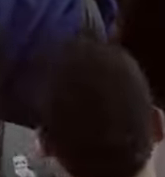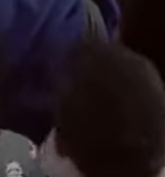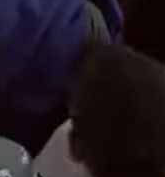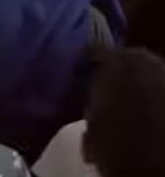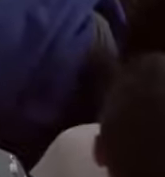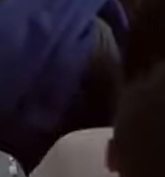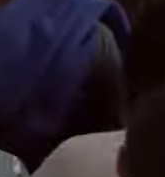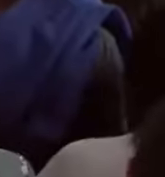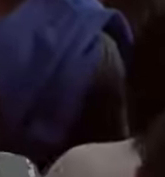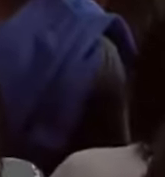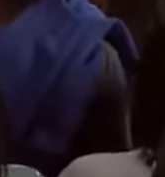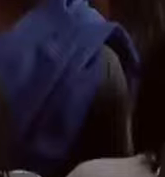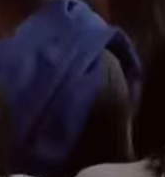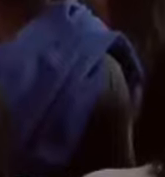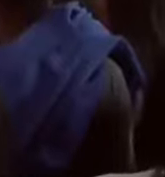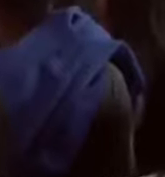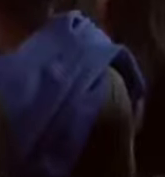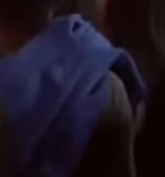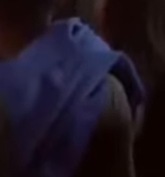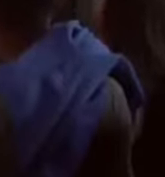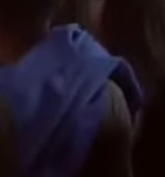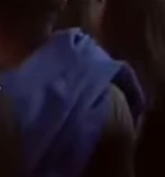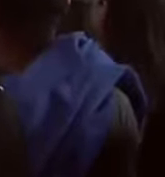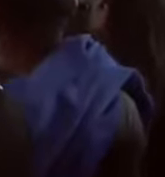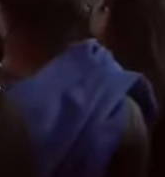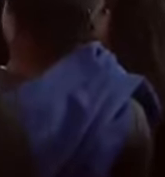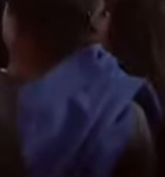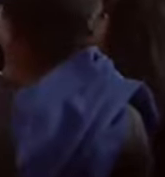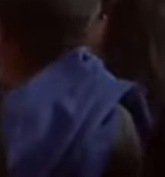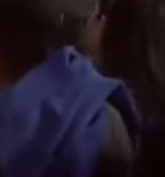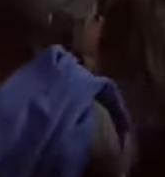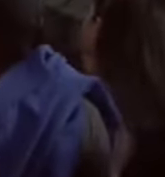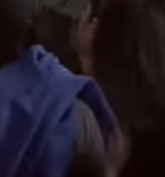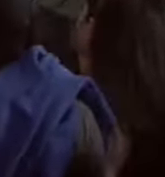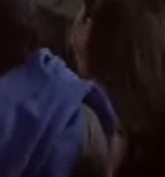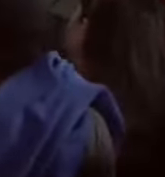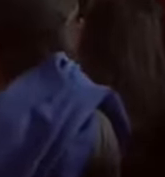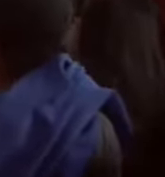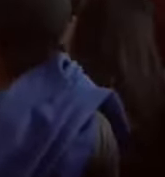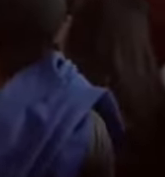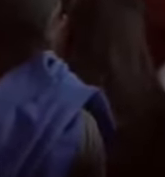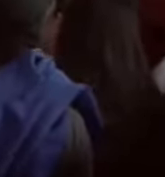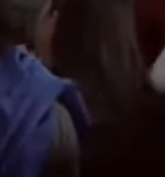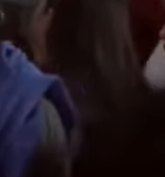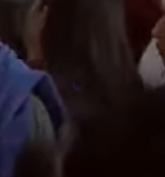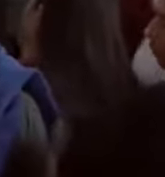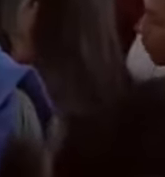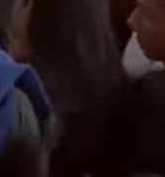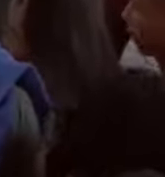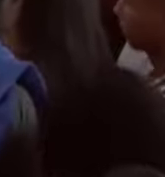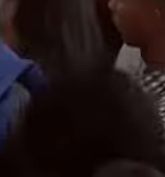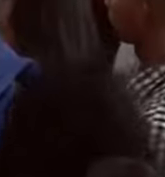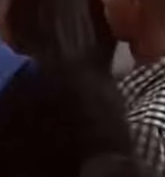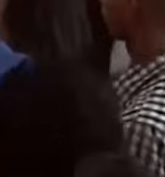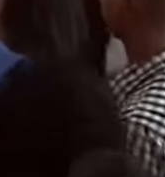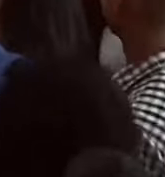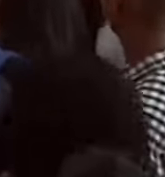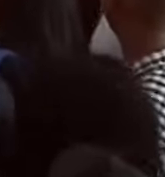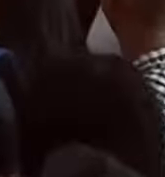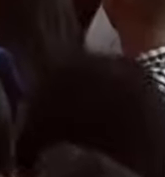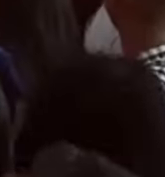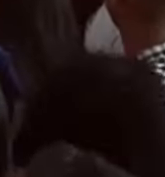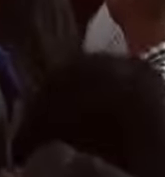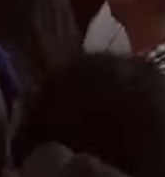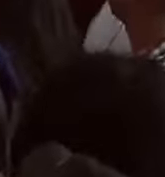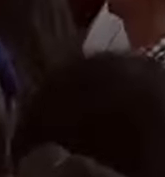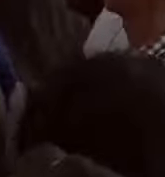punto y círculo de los sin techo primero de mayo los mangos Santeduviges el león los alpes las luces las palmas y la cota